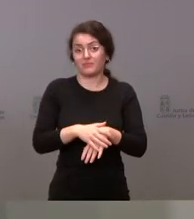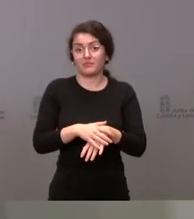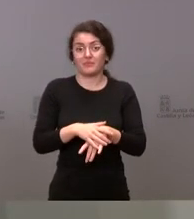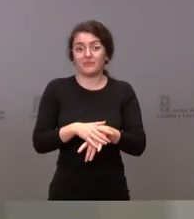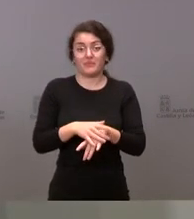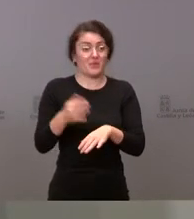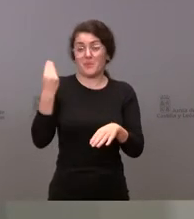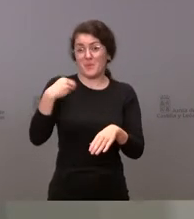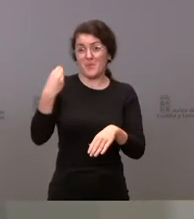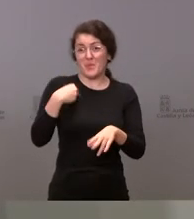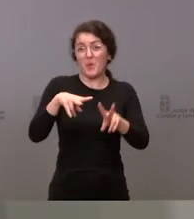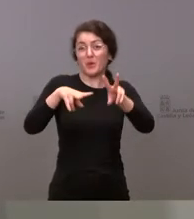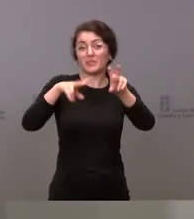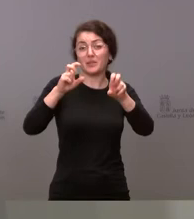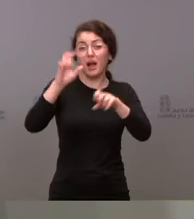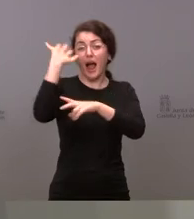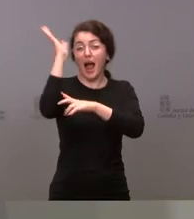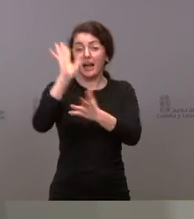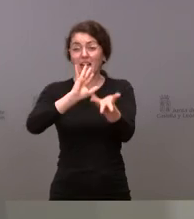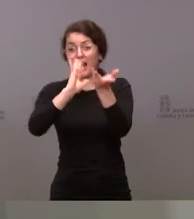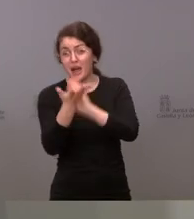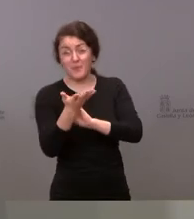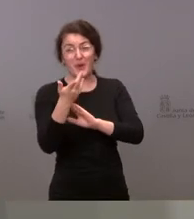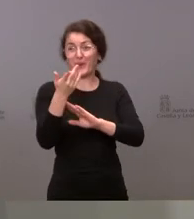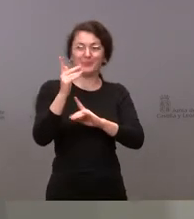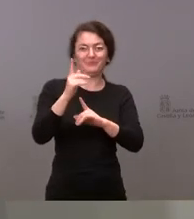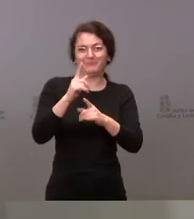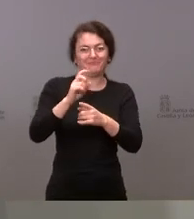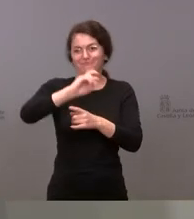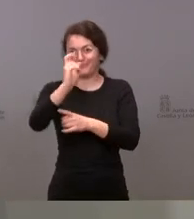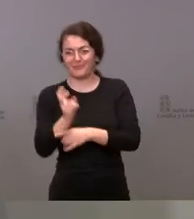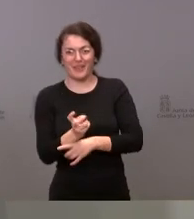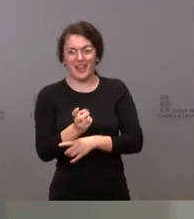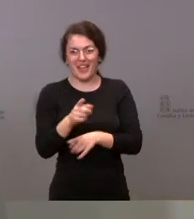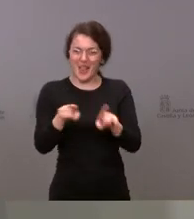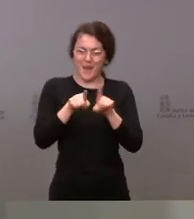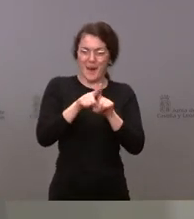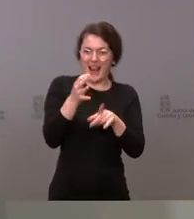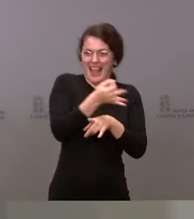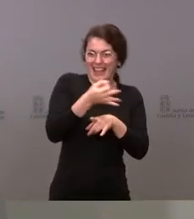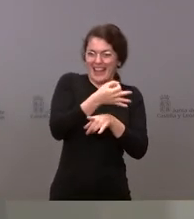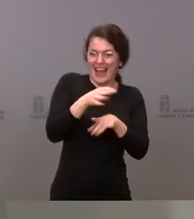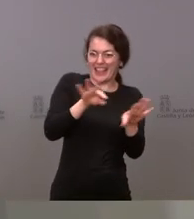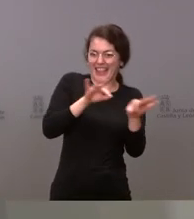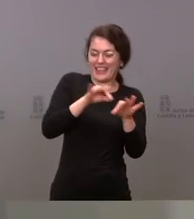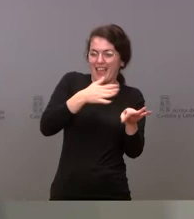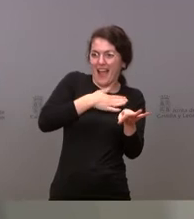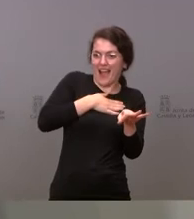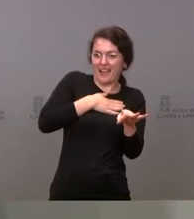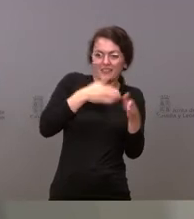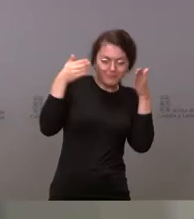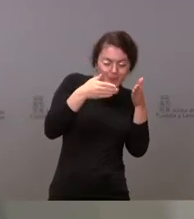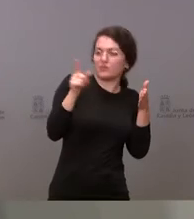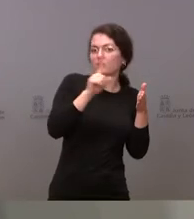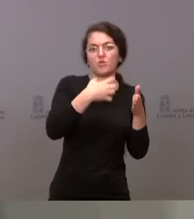climático y unas cuantas cosas más. Es decir, no somos una isla, no podemos tomar decisiones sin ver lo que ocurre alrededor. ¿Estamos